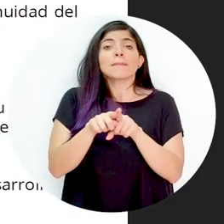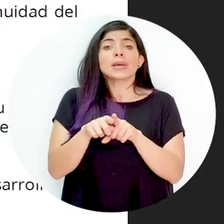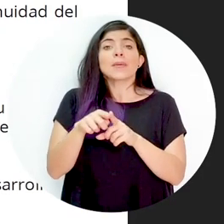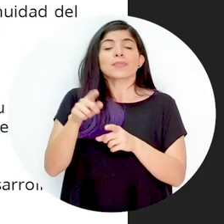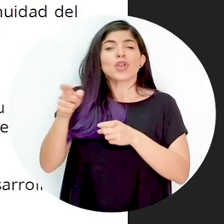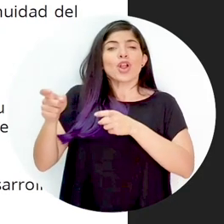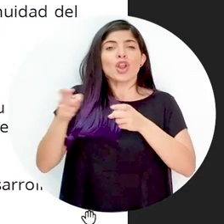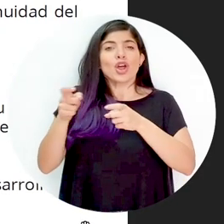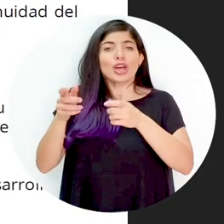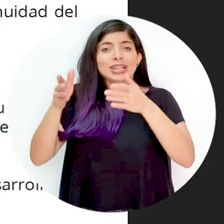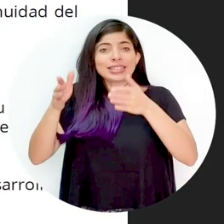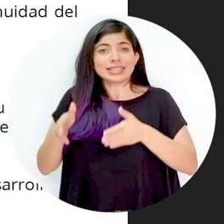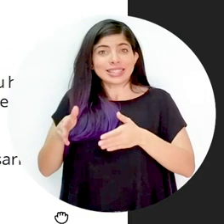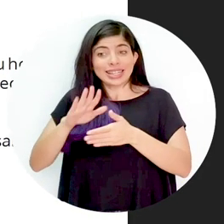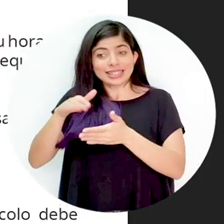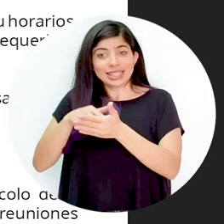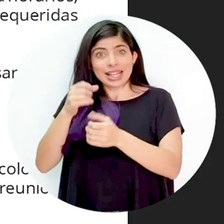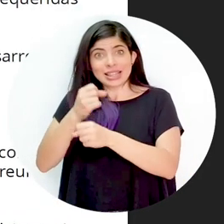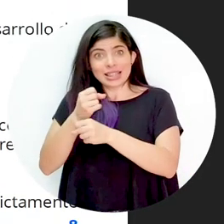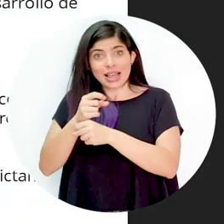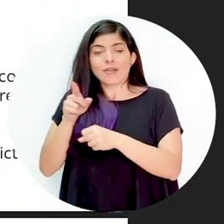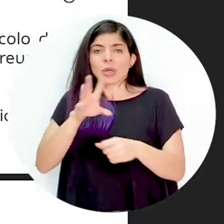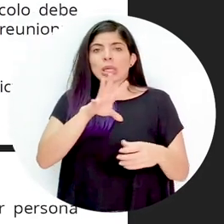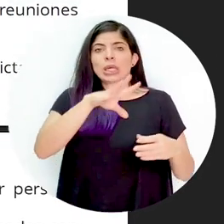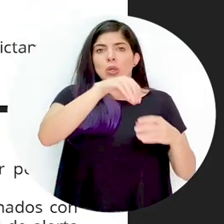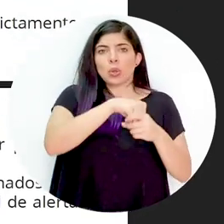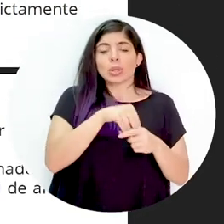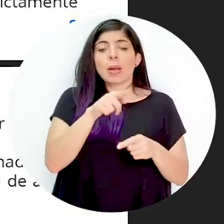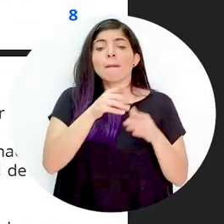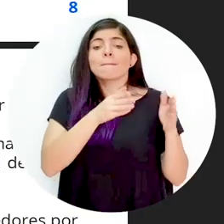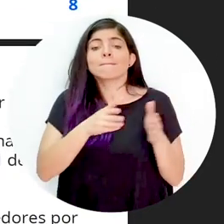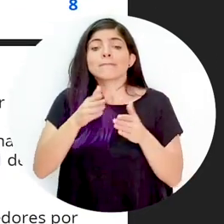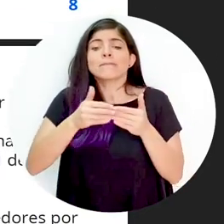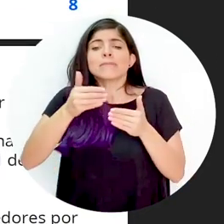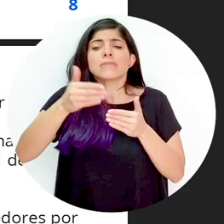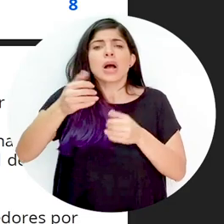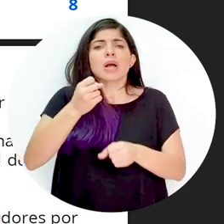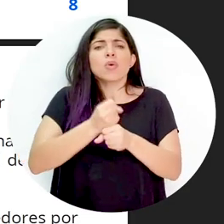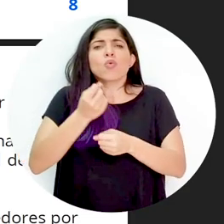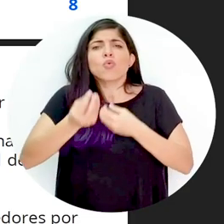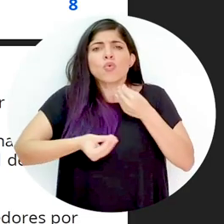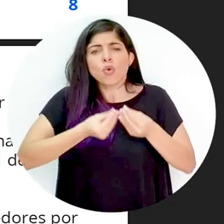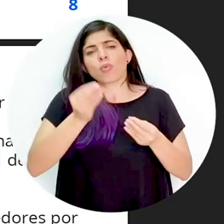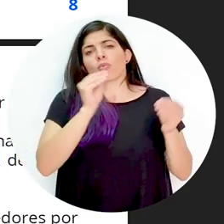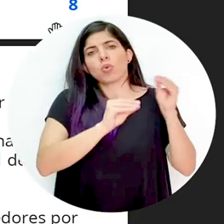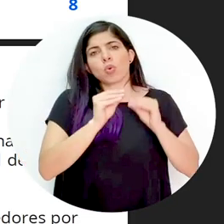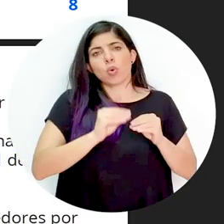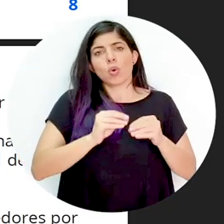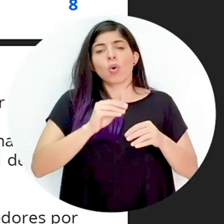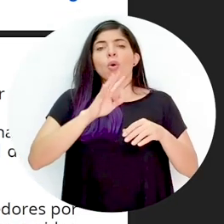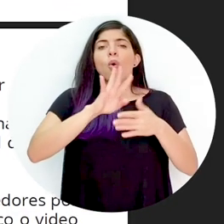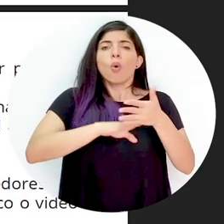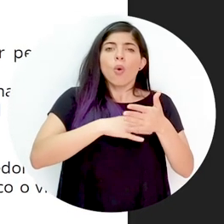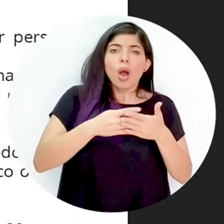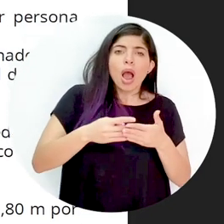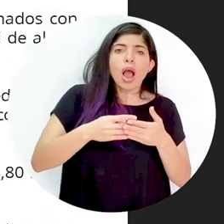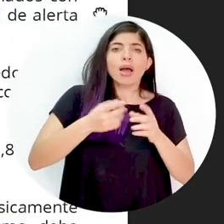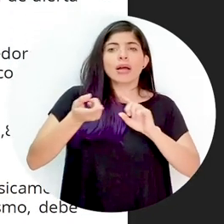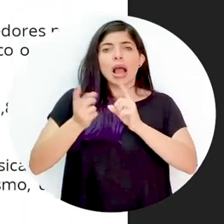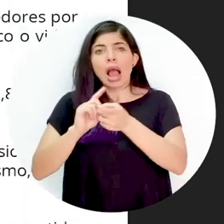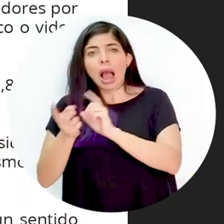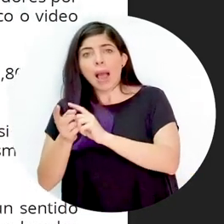implementación de la logística en el centro de trabajo, plan de continuidad de operaciones, turnos y horarios,